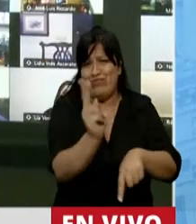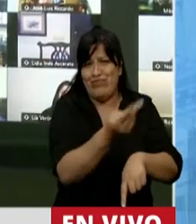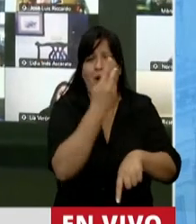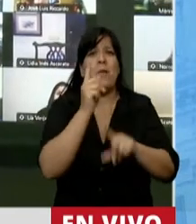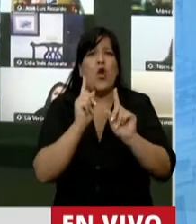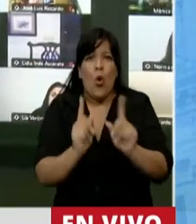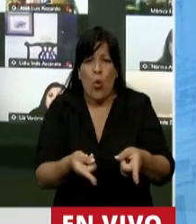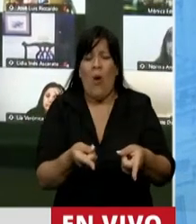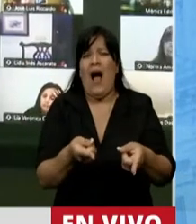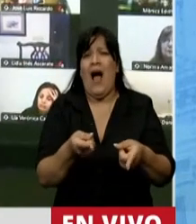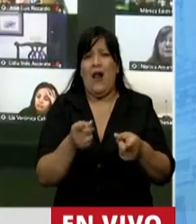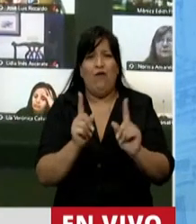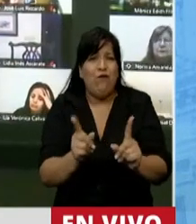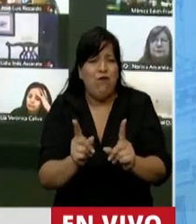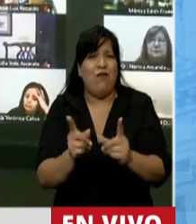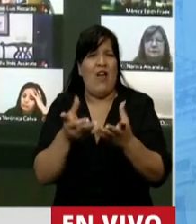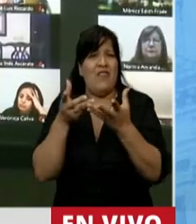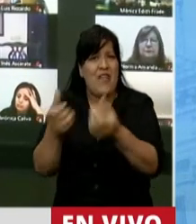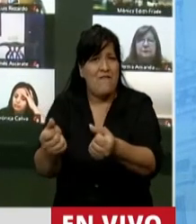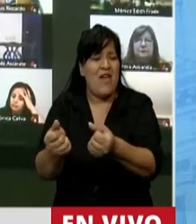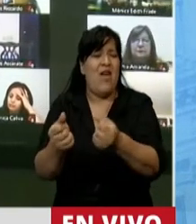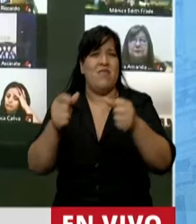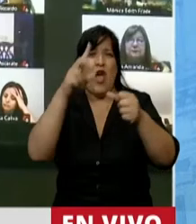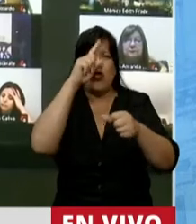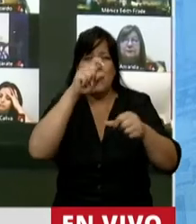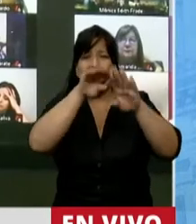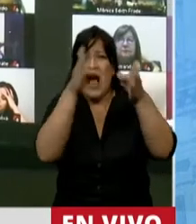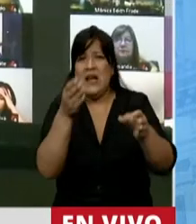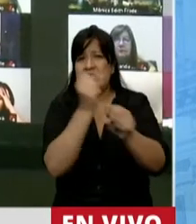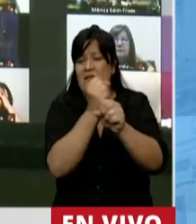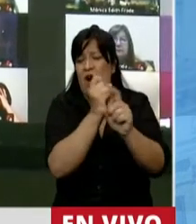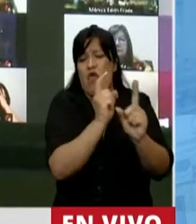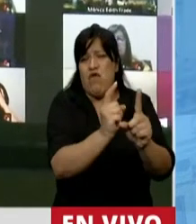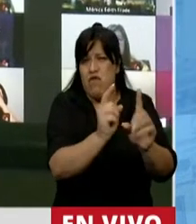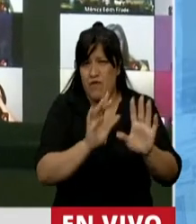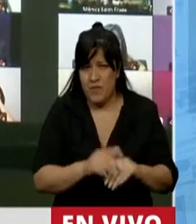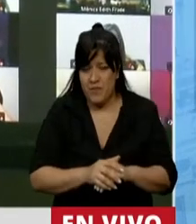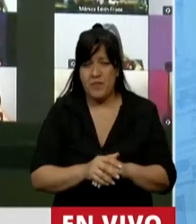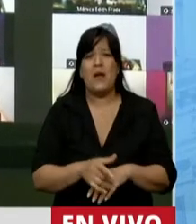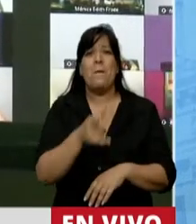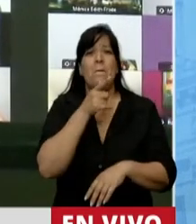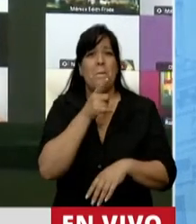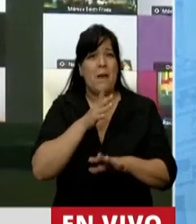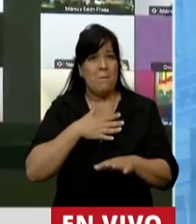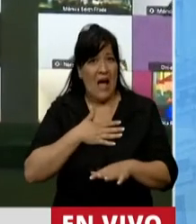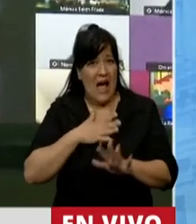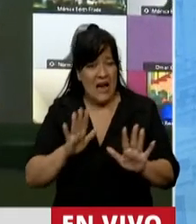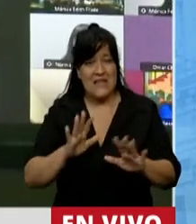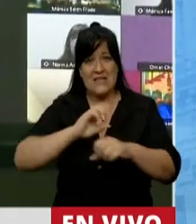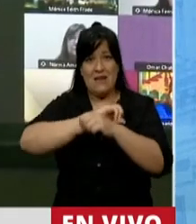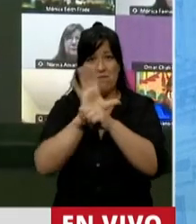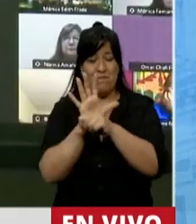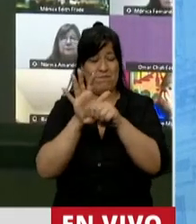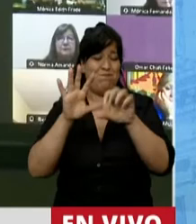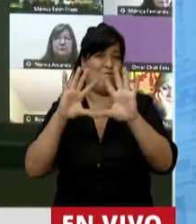abrazados en la trinchera defendiéndonos a cada uno de nosotros. Señor presidente, me parece que esta pandemia,